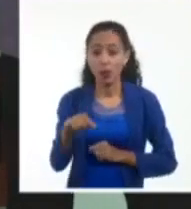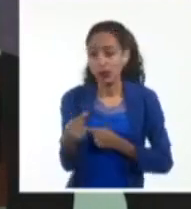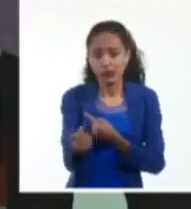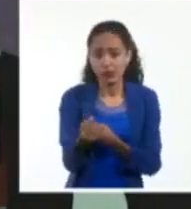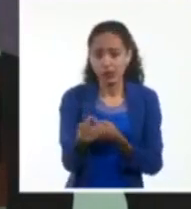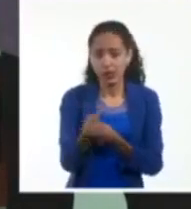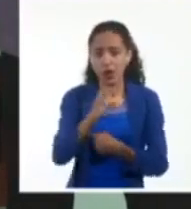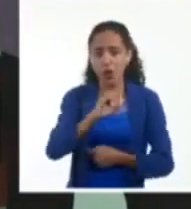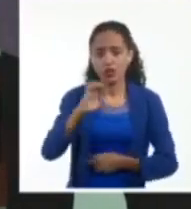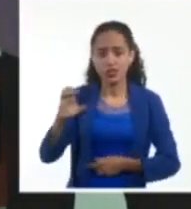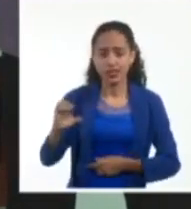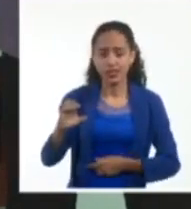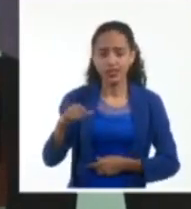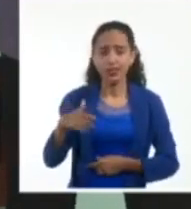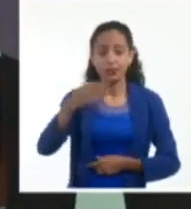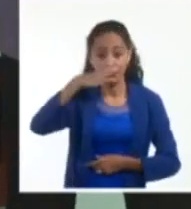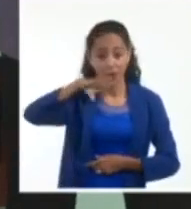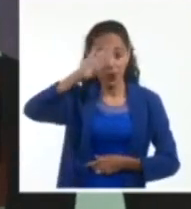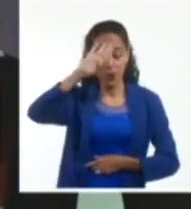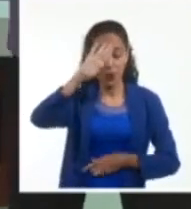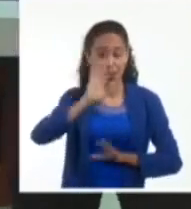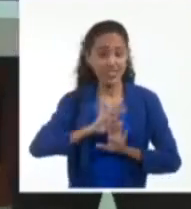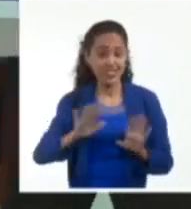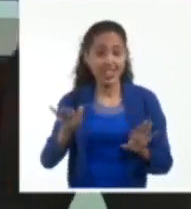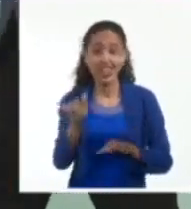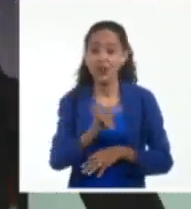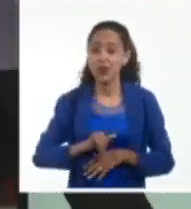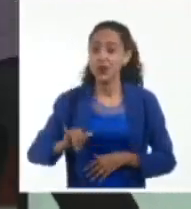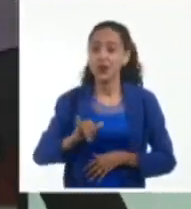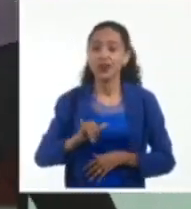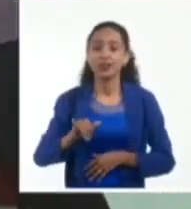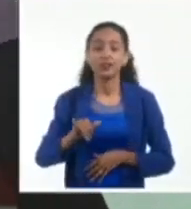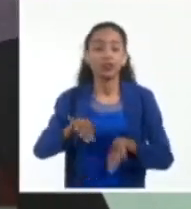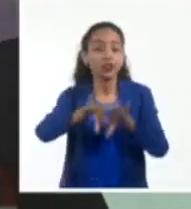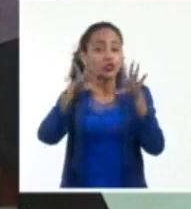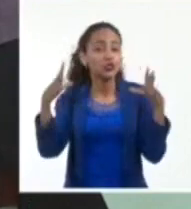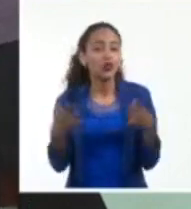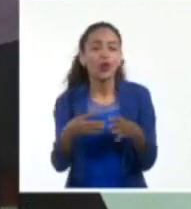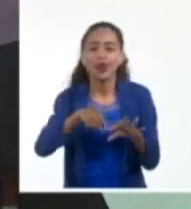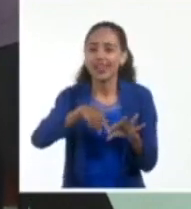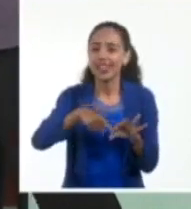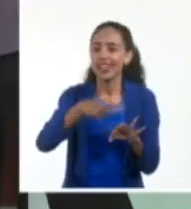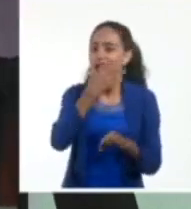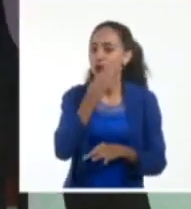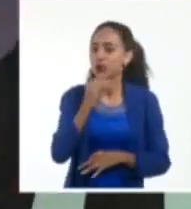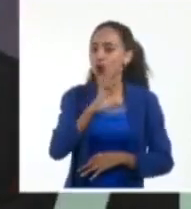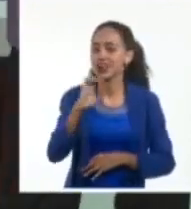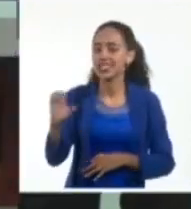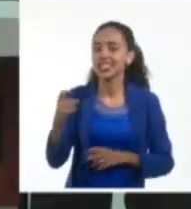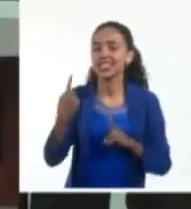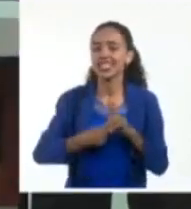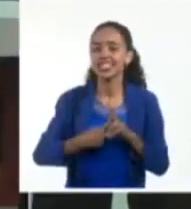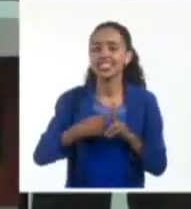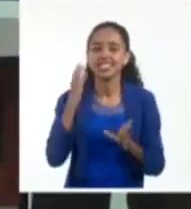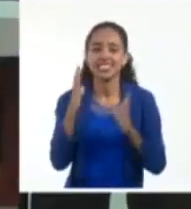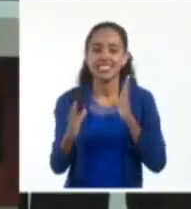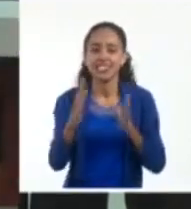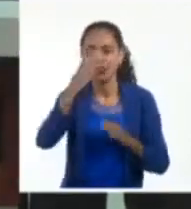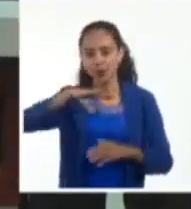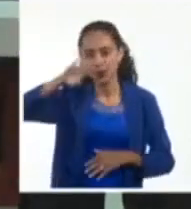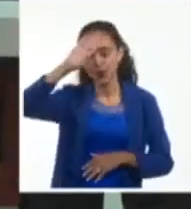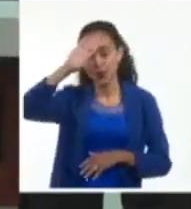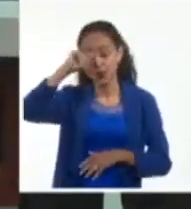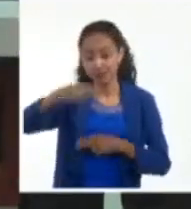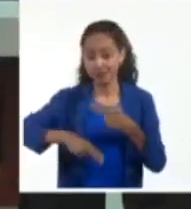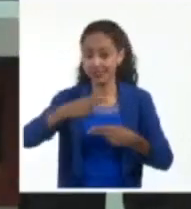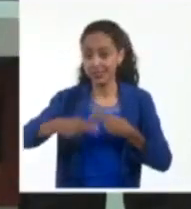occidental del país. Está ya afectando todo lo que es la isla de la juventud del occidente y el centro del territorio nacional, y lo hará